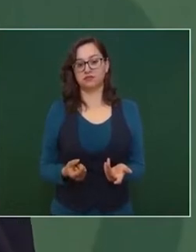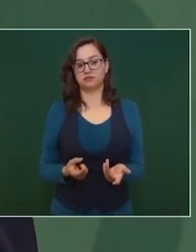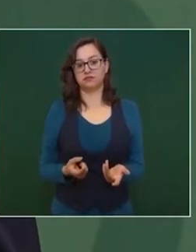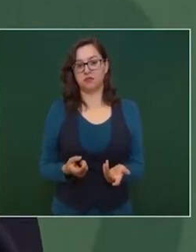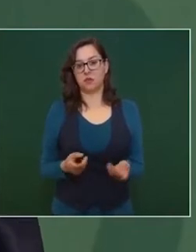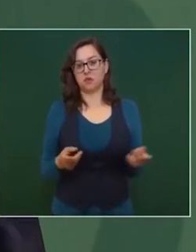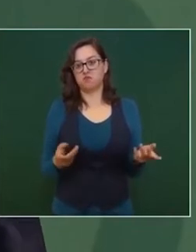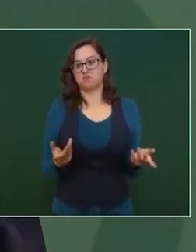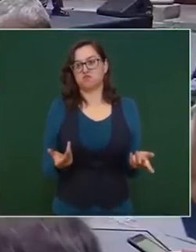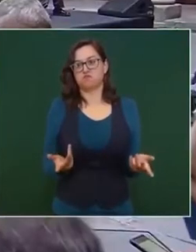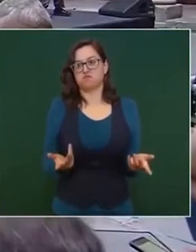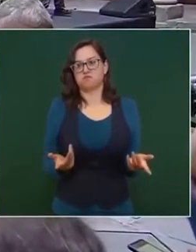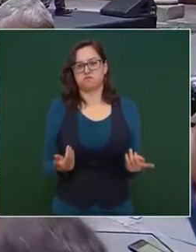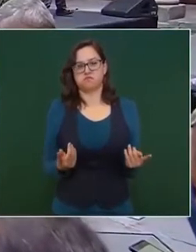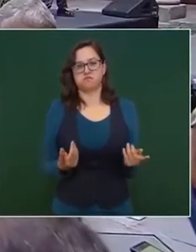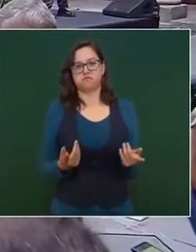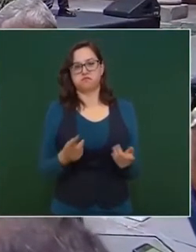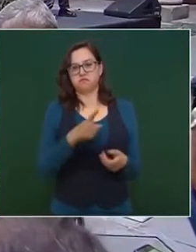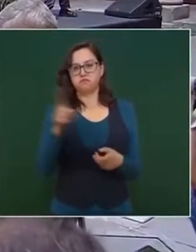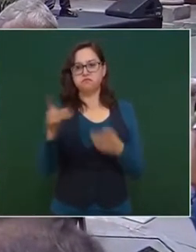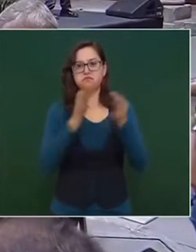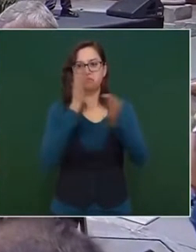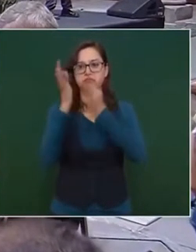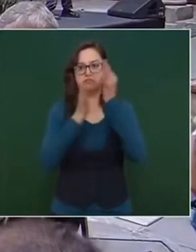a cualquier costo